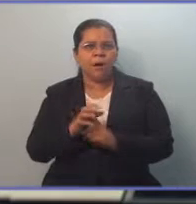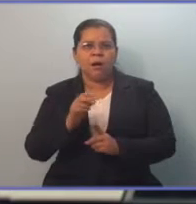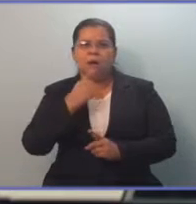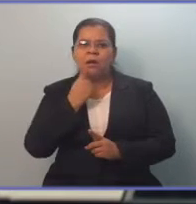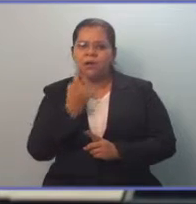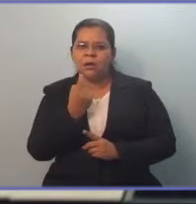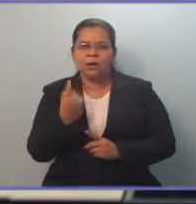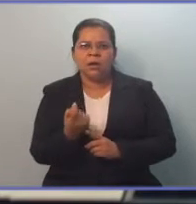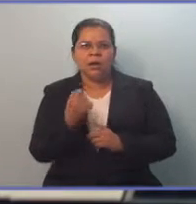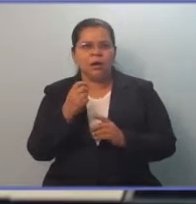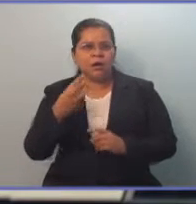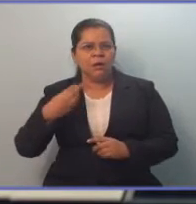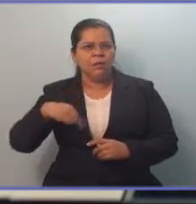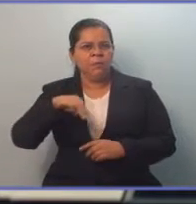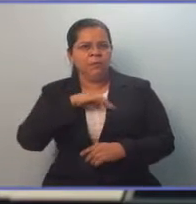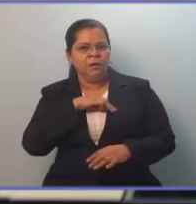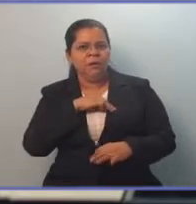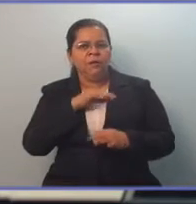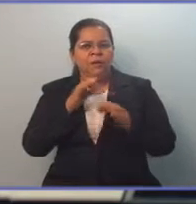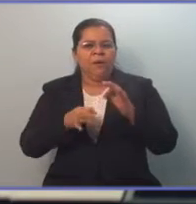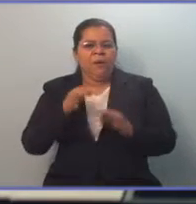el ministro de seguridad.